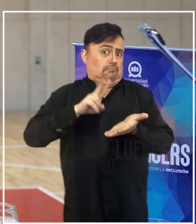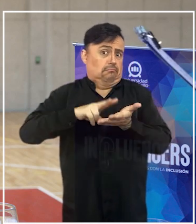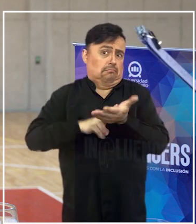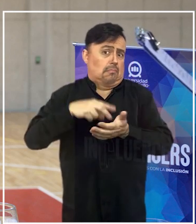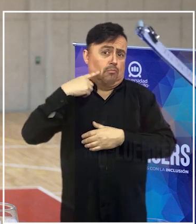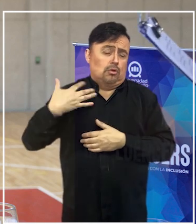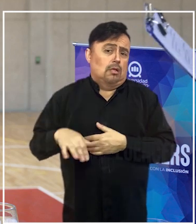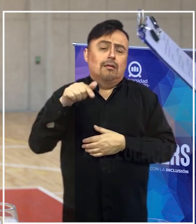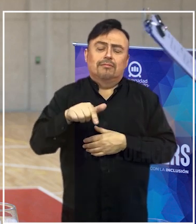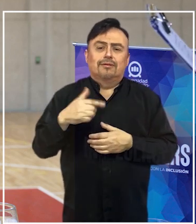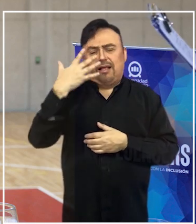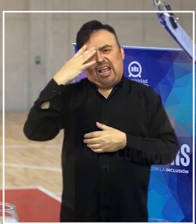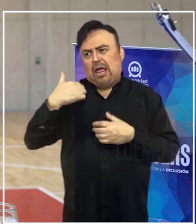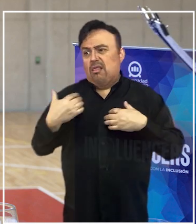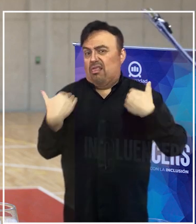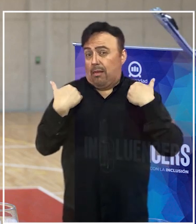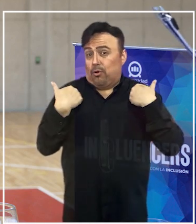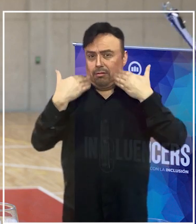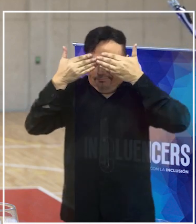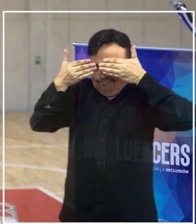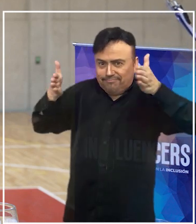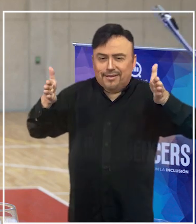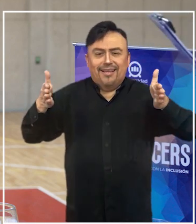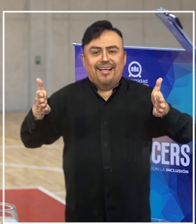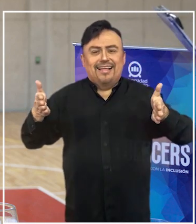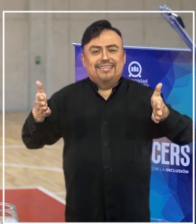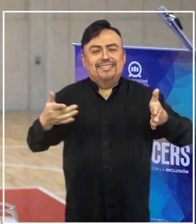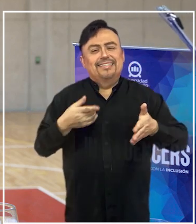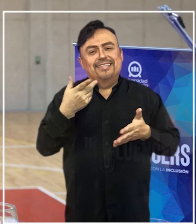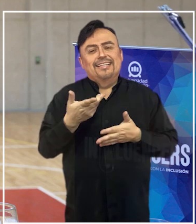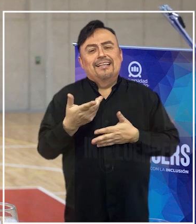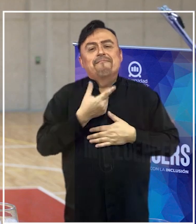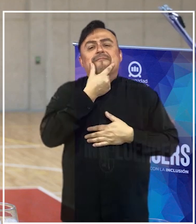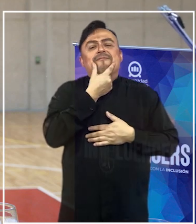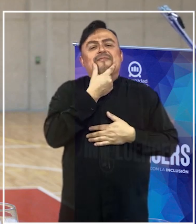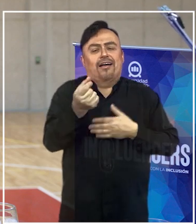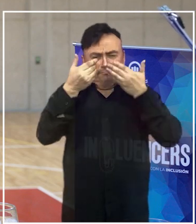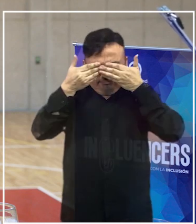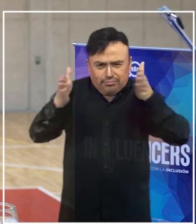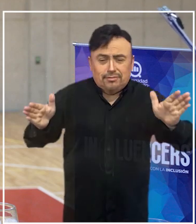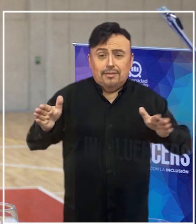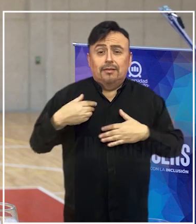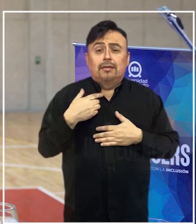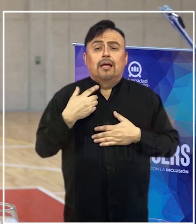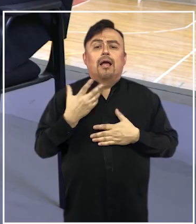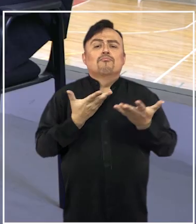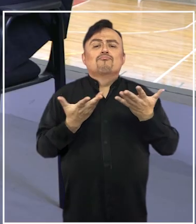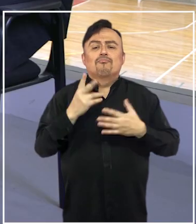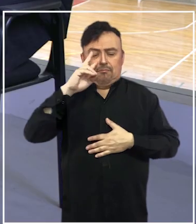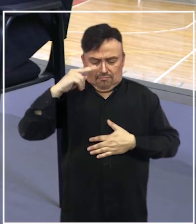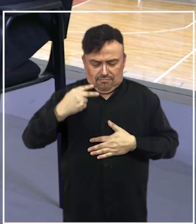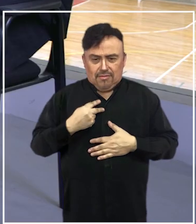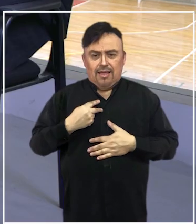en ese aspecto el deporte nos abre una ventana, insisto, a veces facilitada, porque todo lo vemos desde una perspectiva